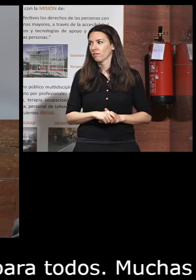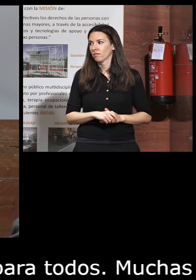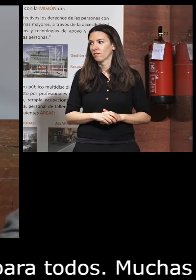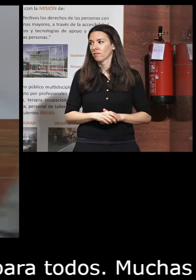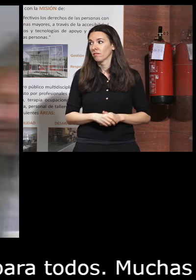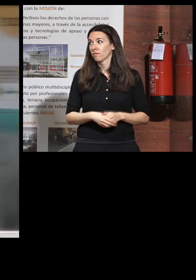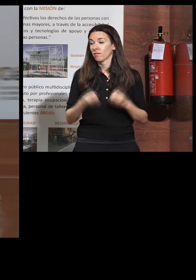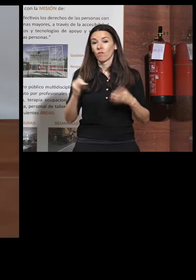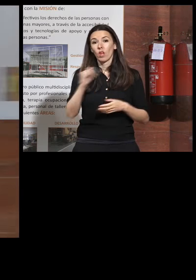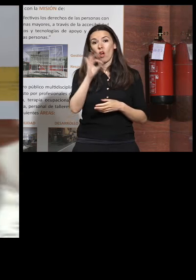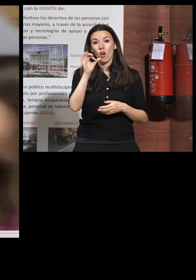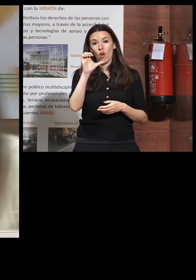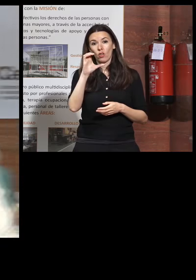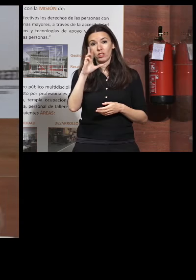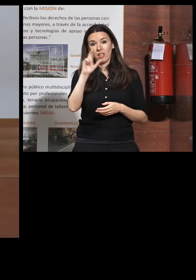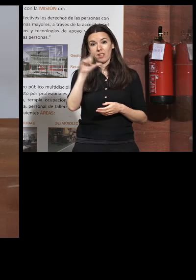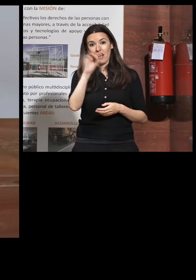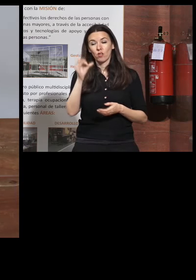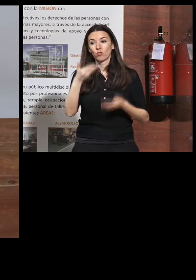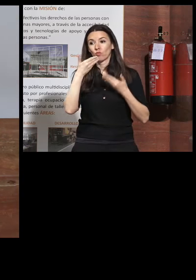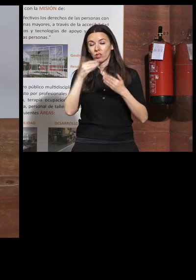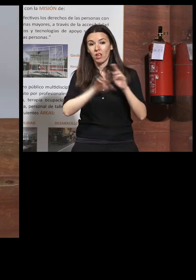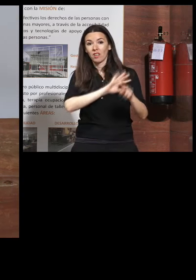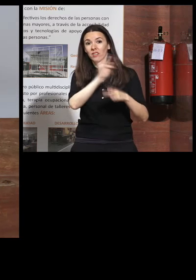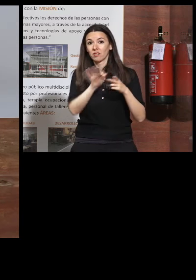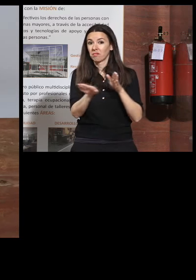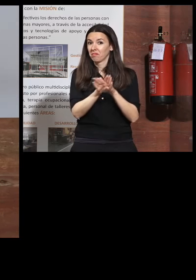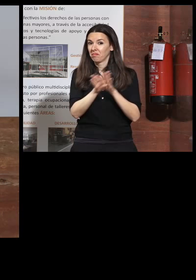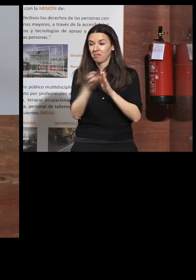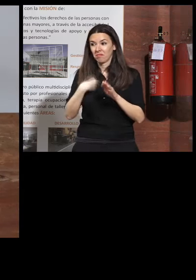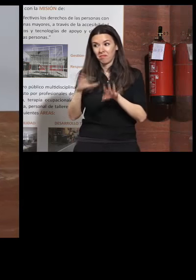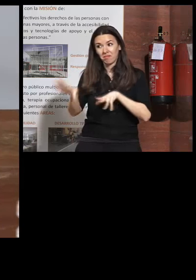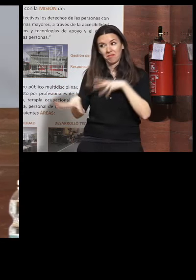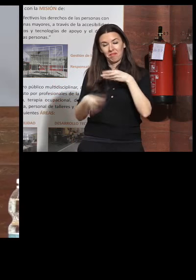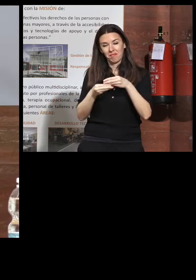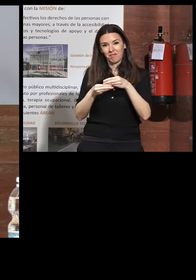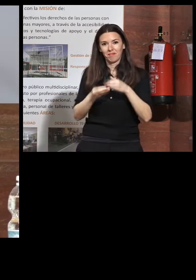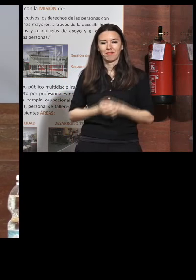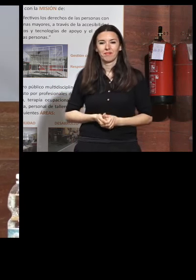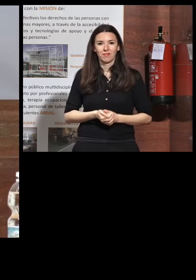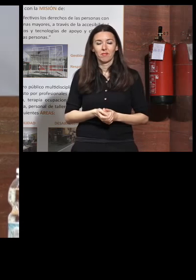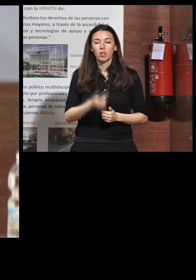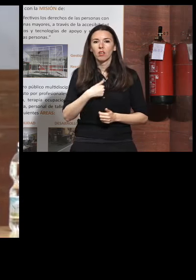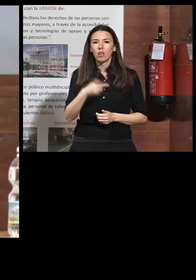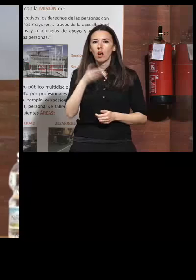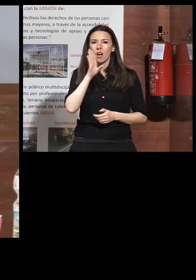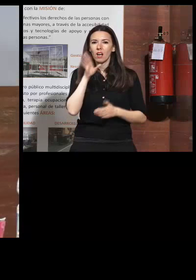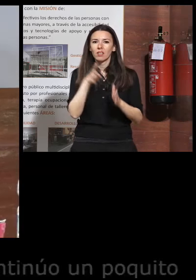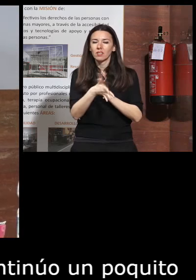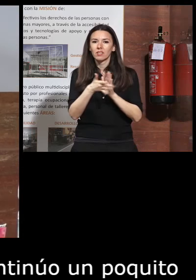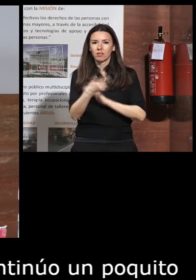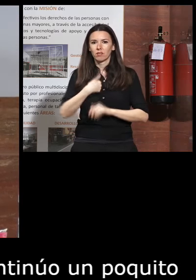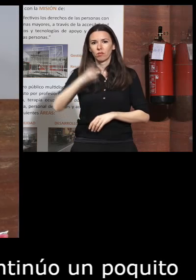pues José Carlos muchas gracias y continúo un poquito tu argumentación yo os he comentado que